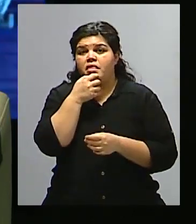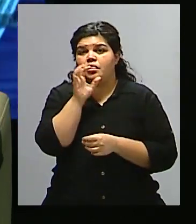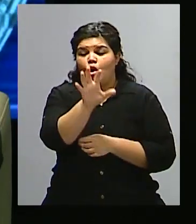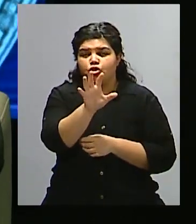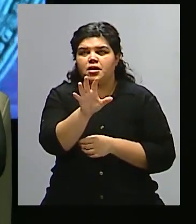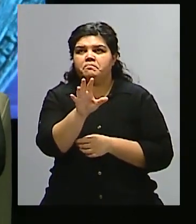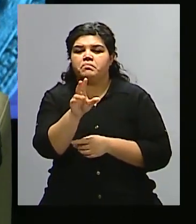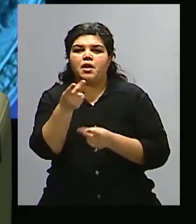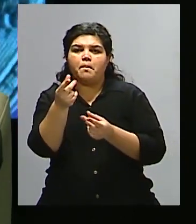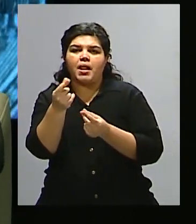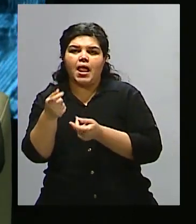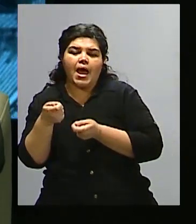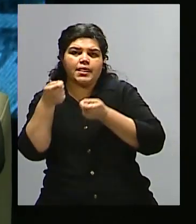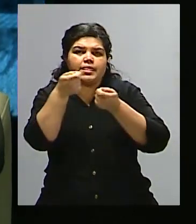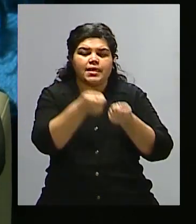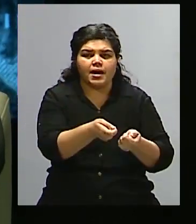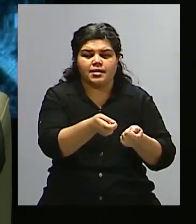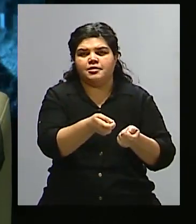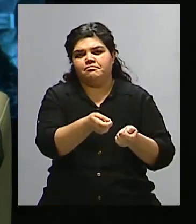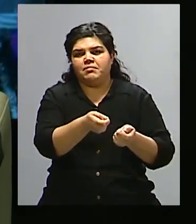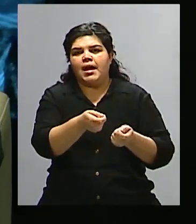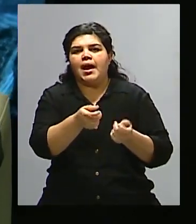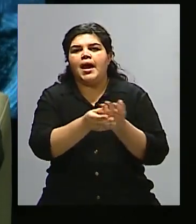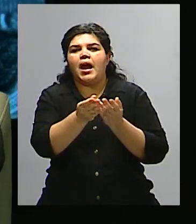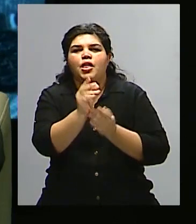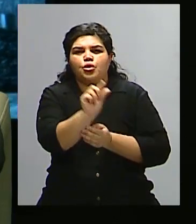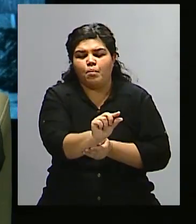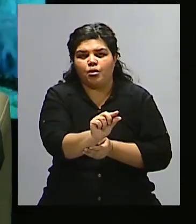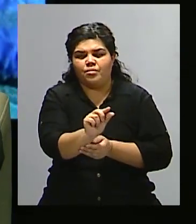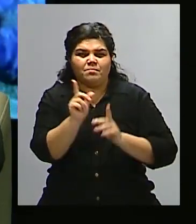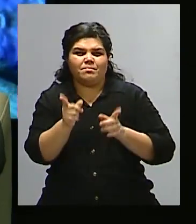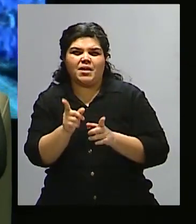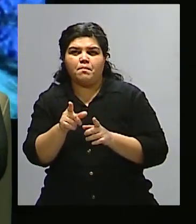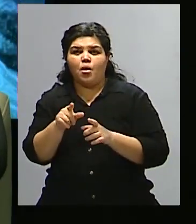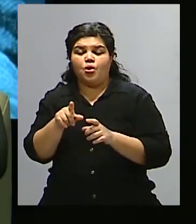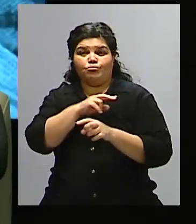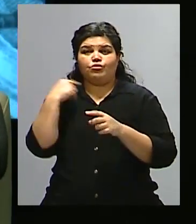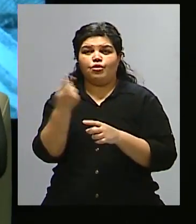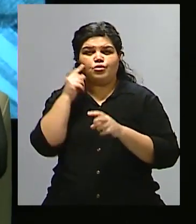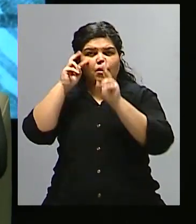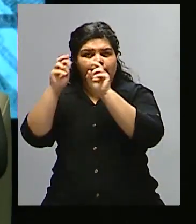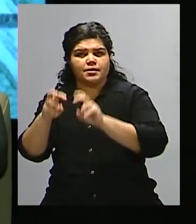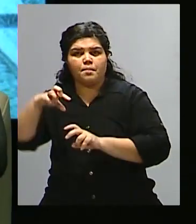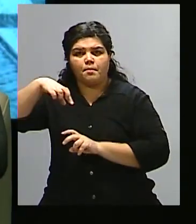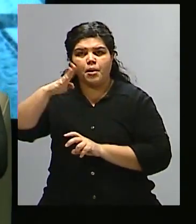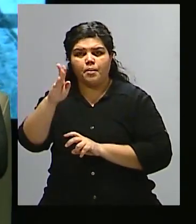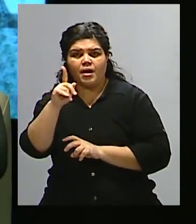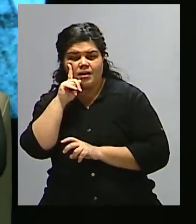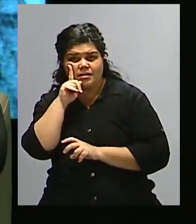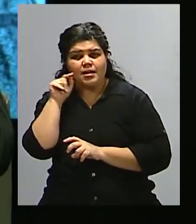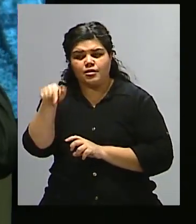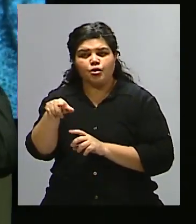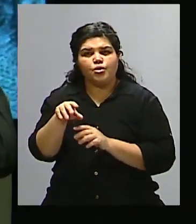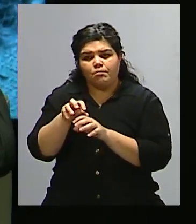financiamiento menos gasto. Esto también involucra, cuando hablamos del PBI, involucra aparte de los recursos que se destinan para